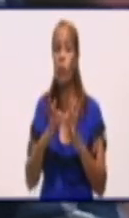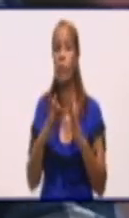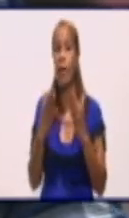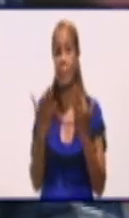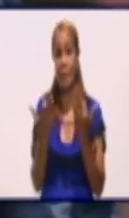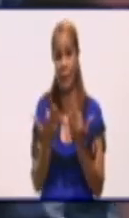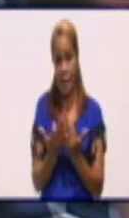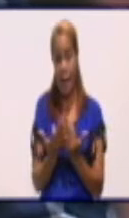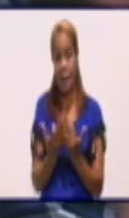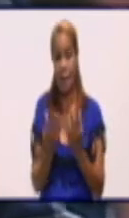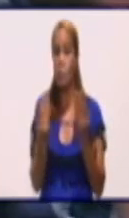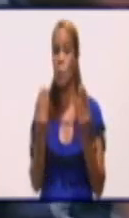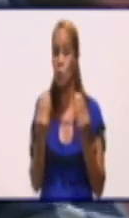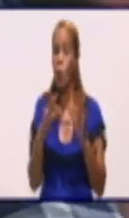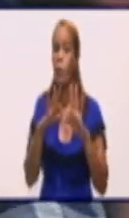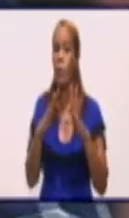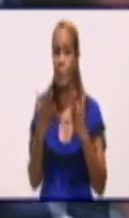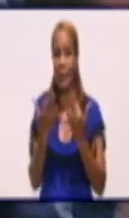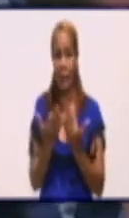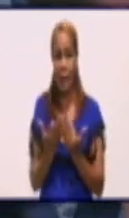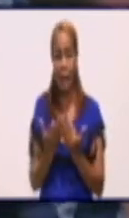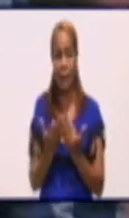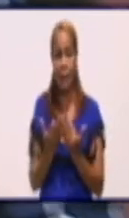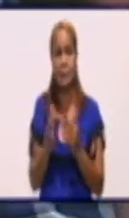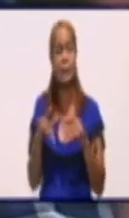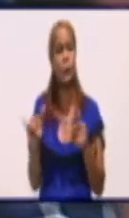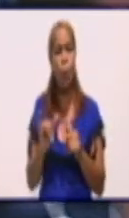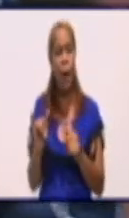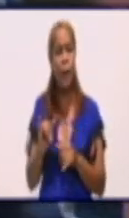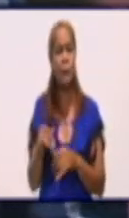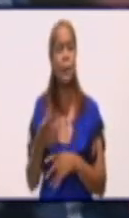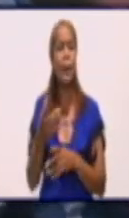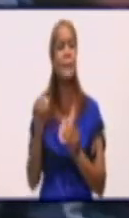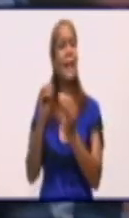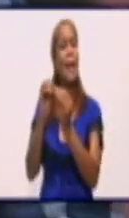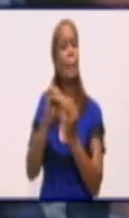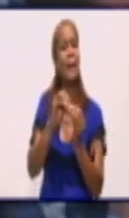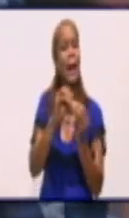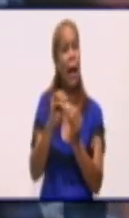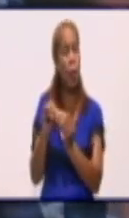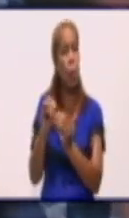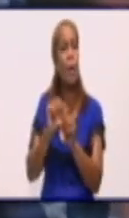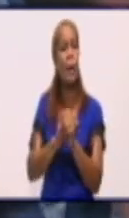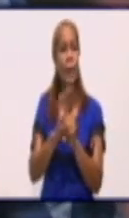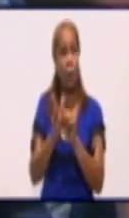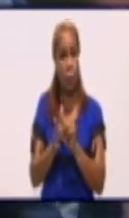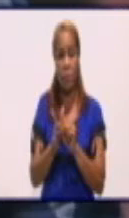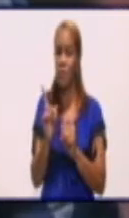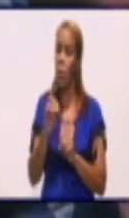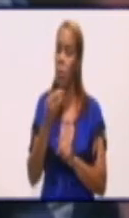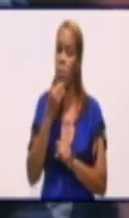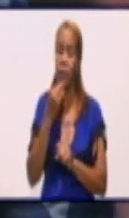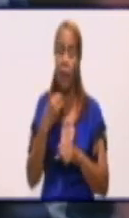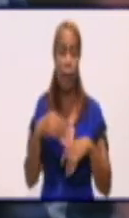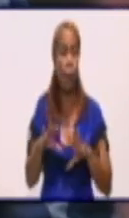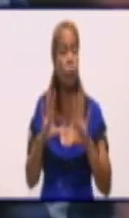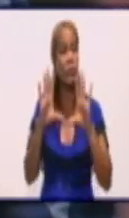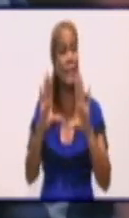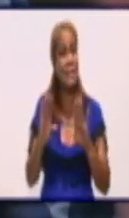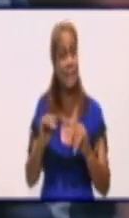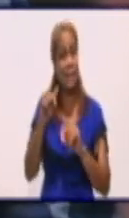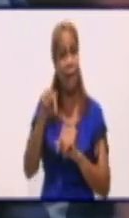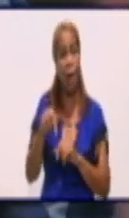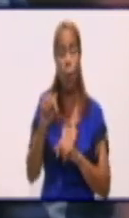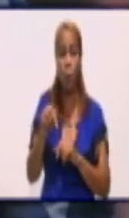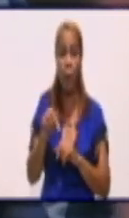familia, varios, han sido infectados, han sido enfermos, no podemos descartar en estos momentos de que